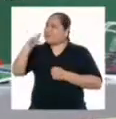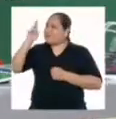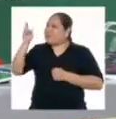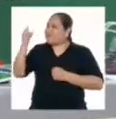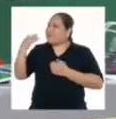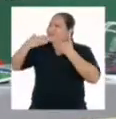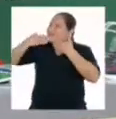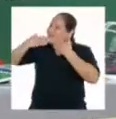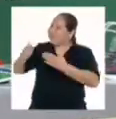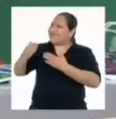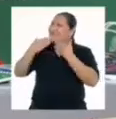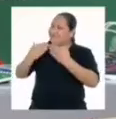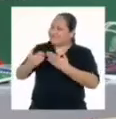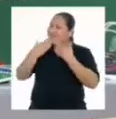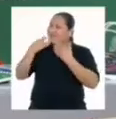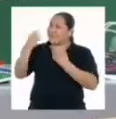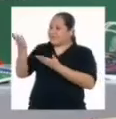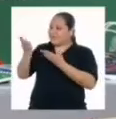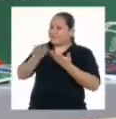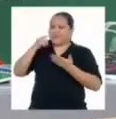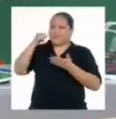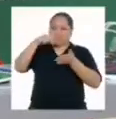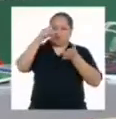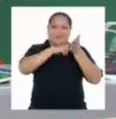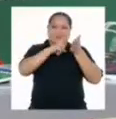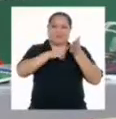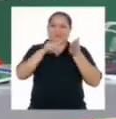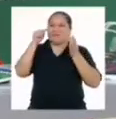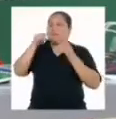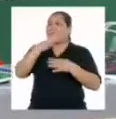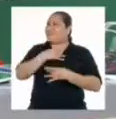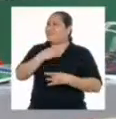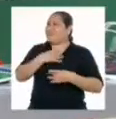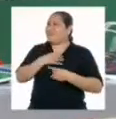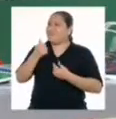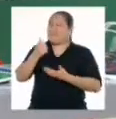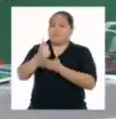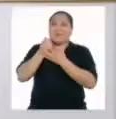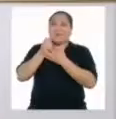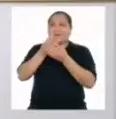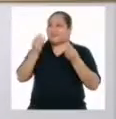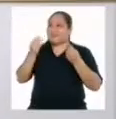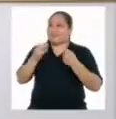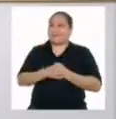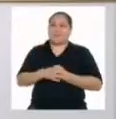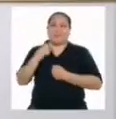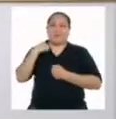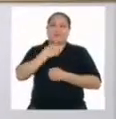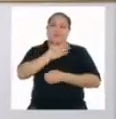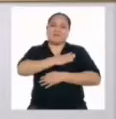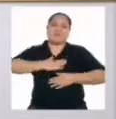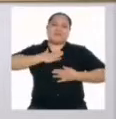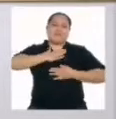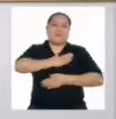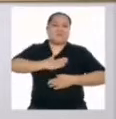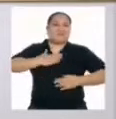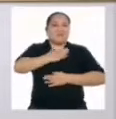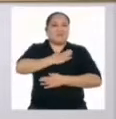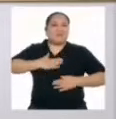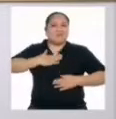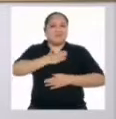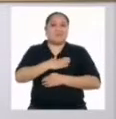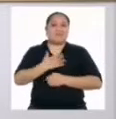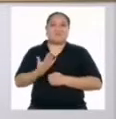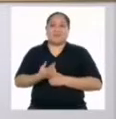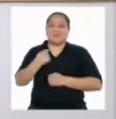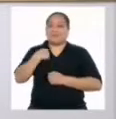Profesora, muchísimas gracias por traernos esta lectura que ha sido tan interesante y tan útil. La he pasado muy